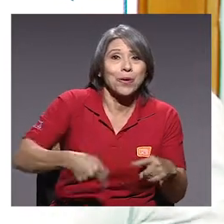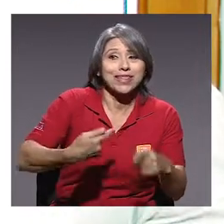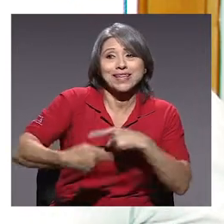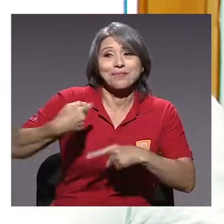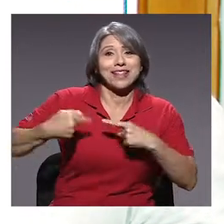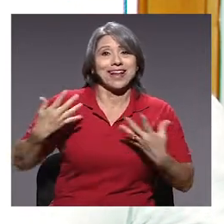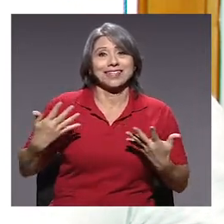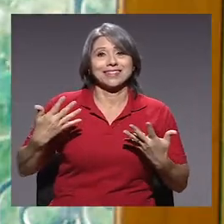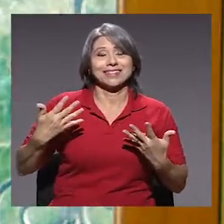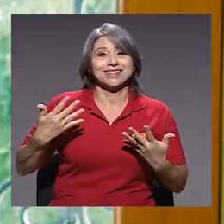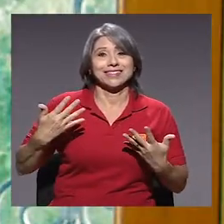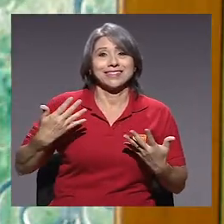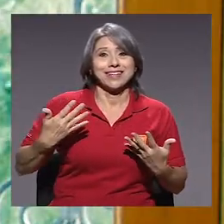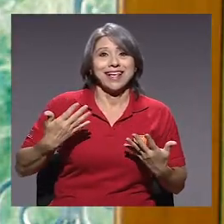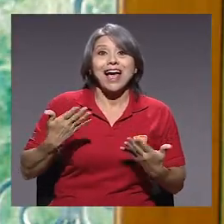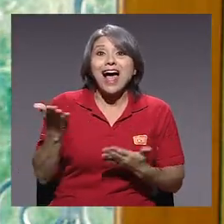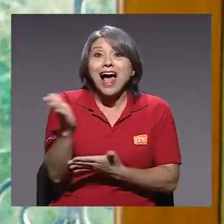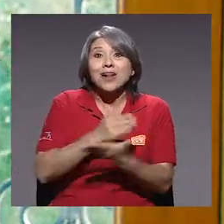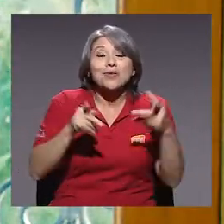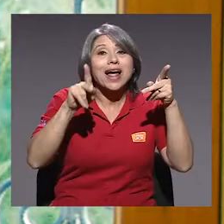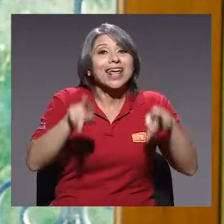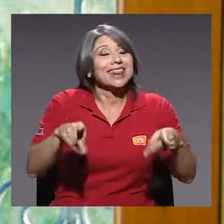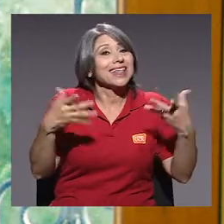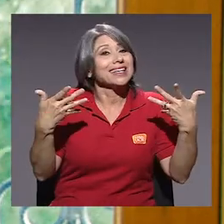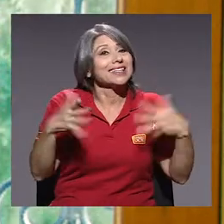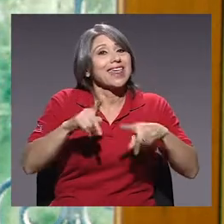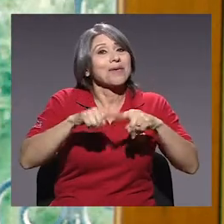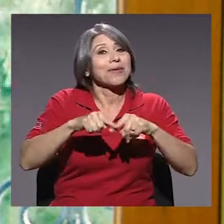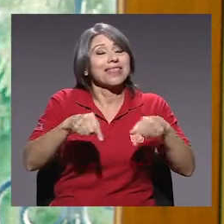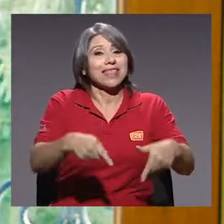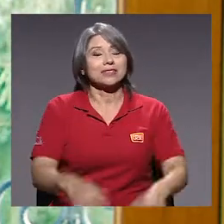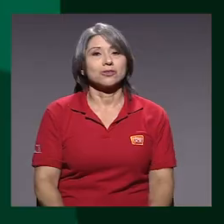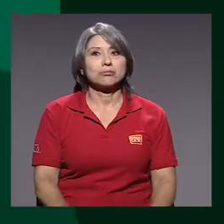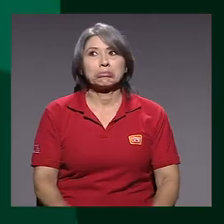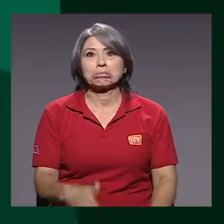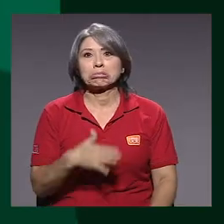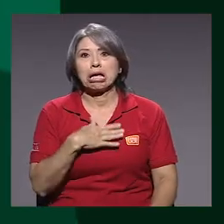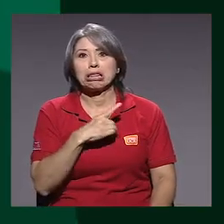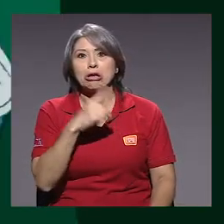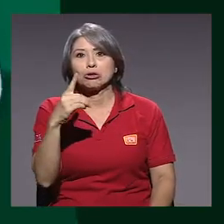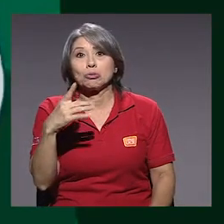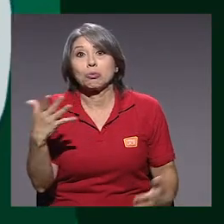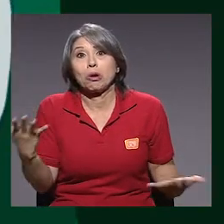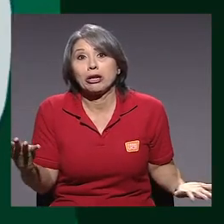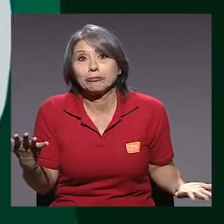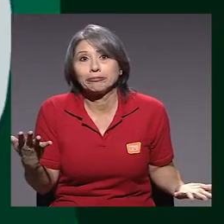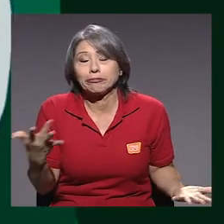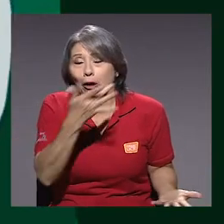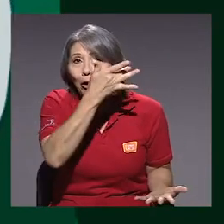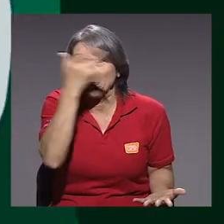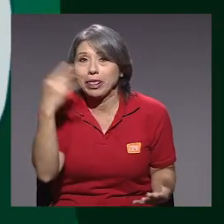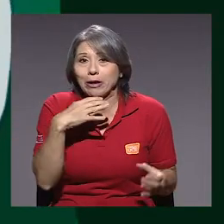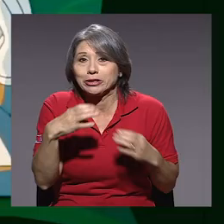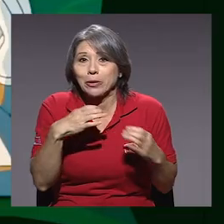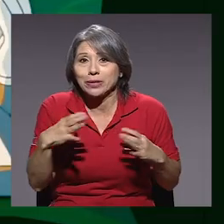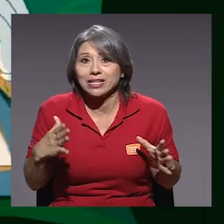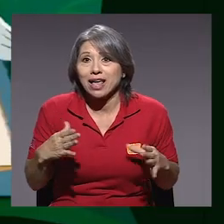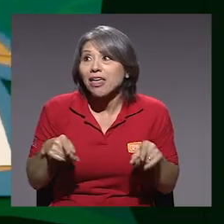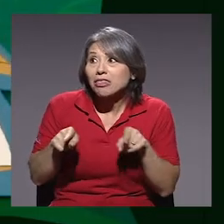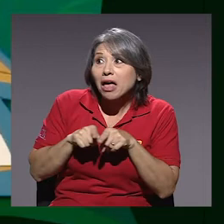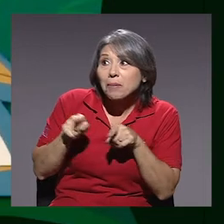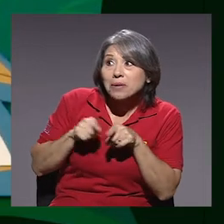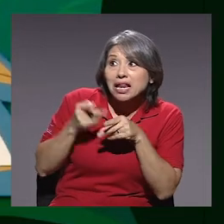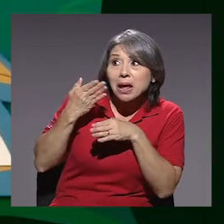forma de echar para atrás. Y hay gente que ya depende de esto. Ay Dios. Bueno, olvida nuestra conversación.